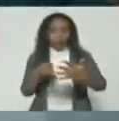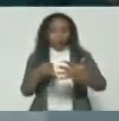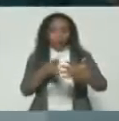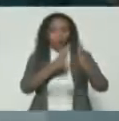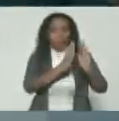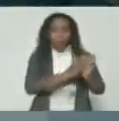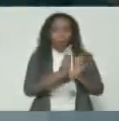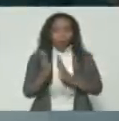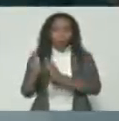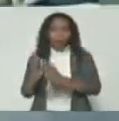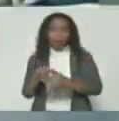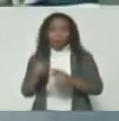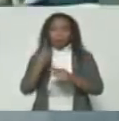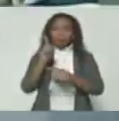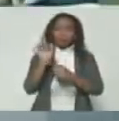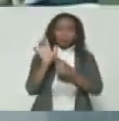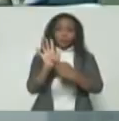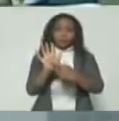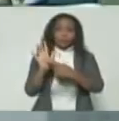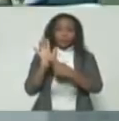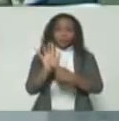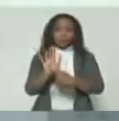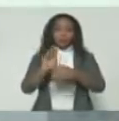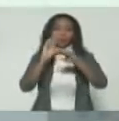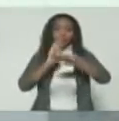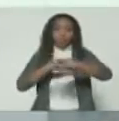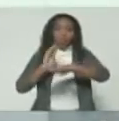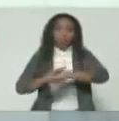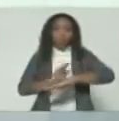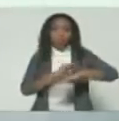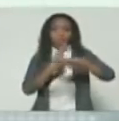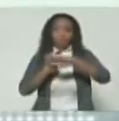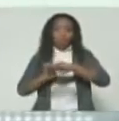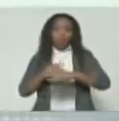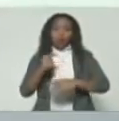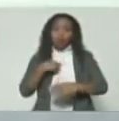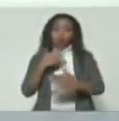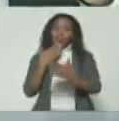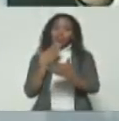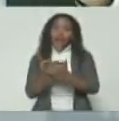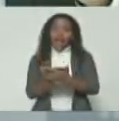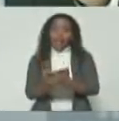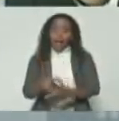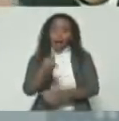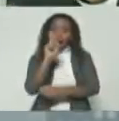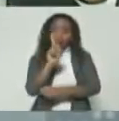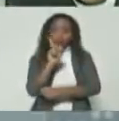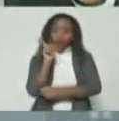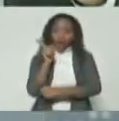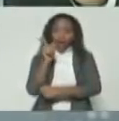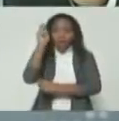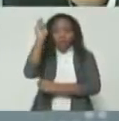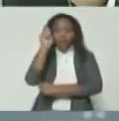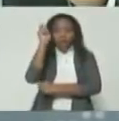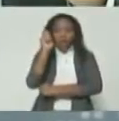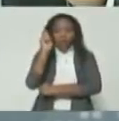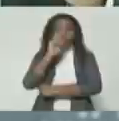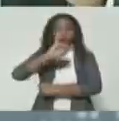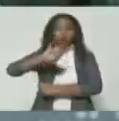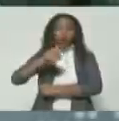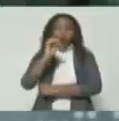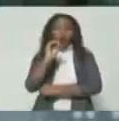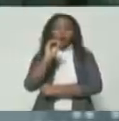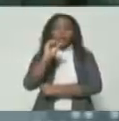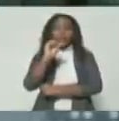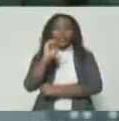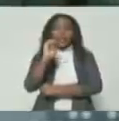de críticas, señalamientos, alertas. Yo le agradezco mucho a uno de ellos, al diputado José Gregorio Correa,